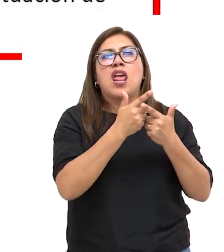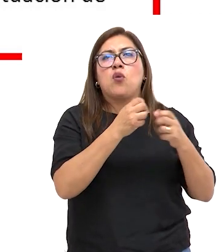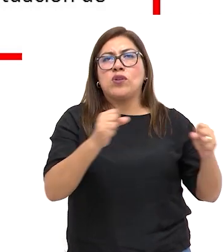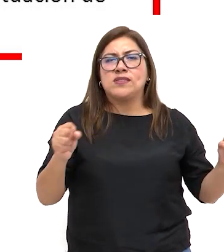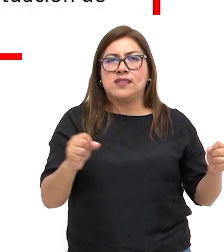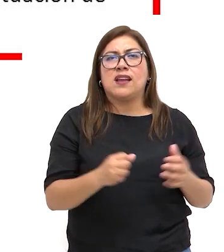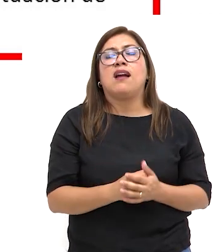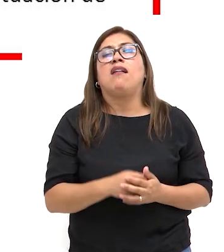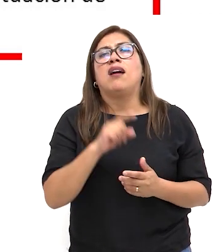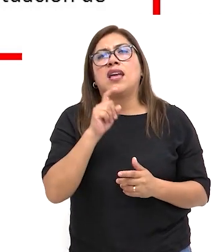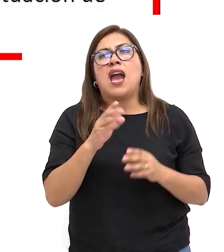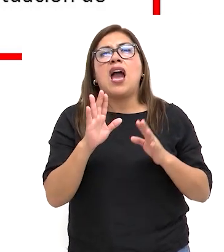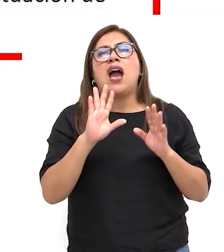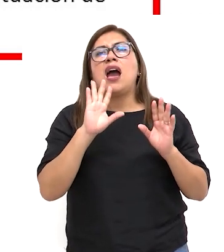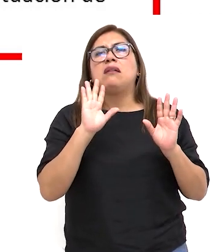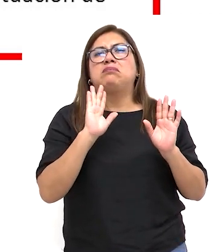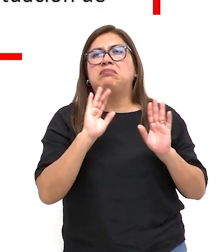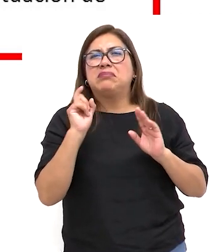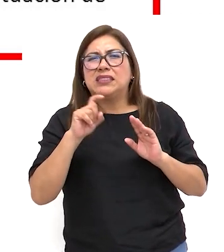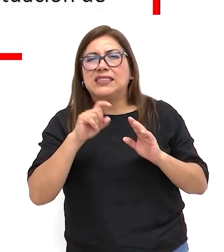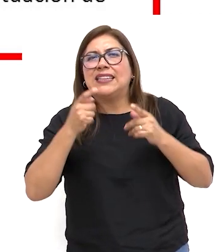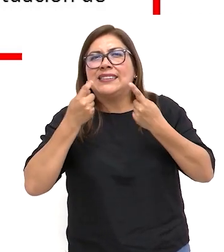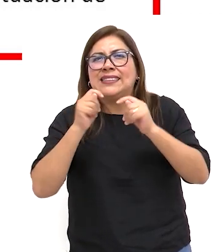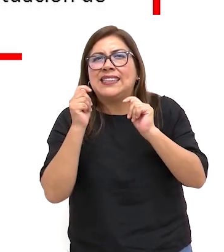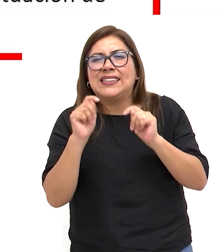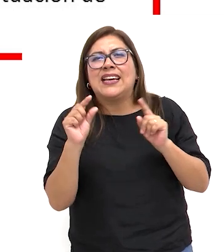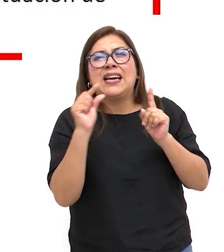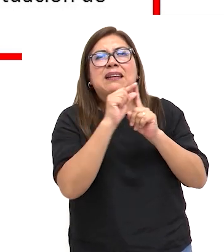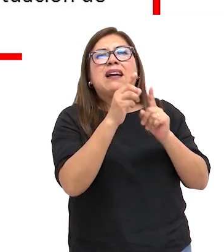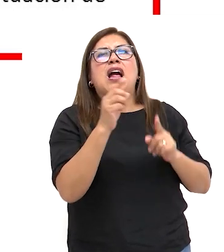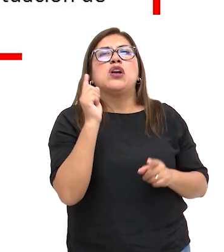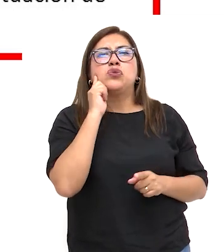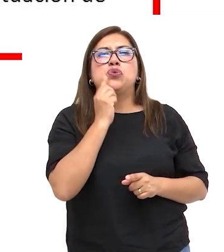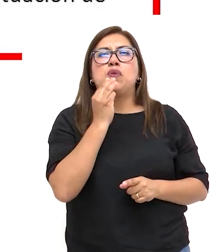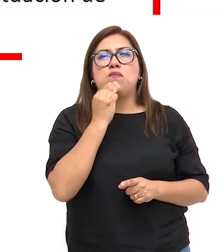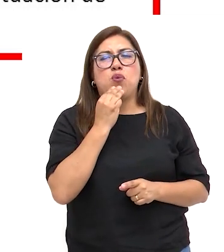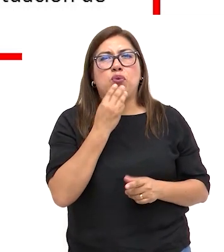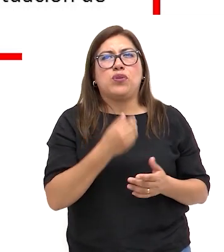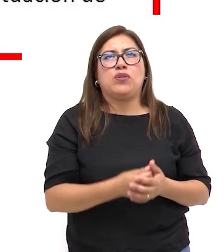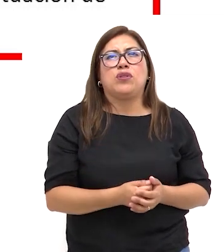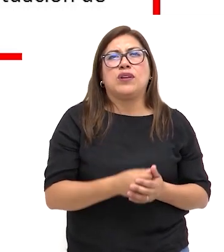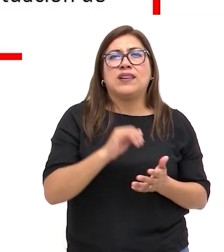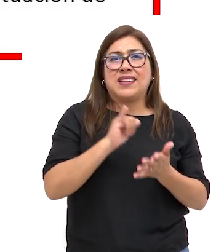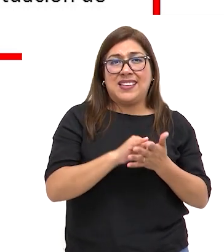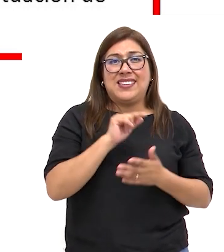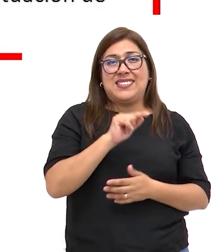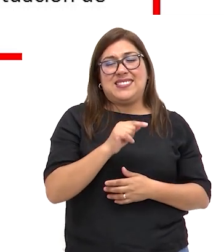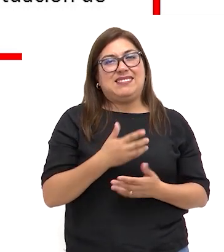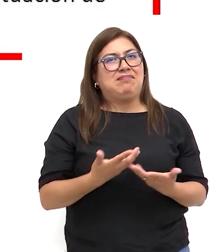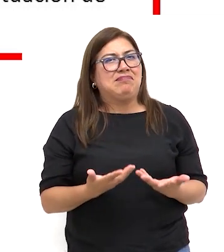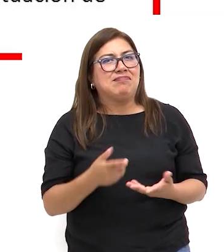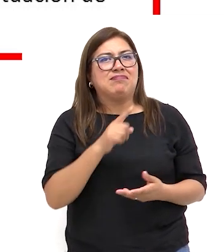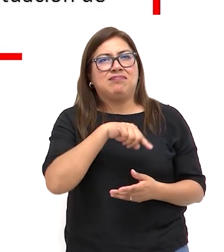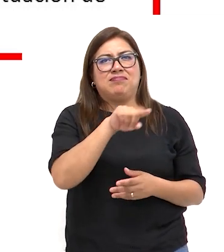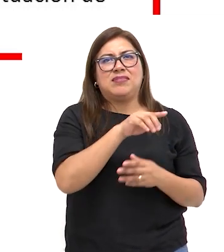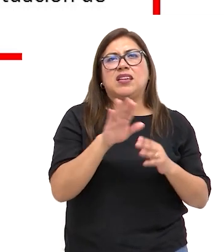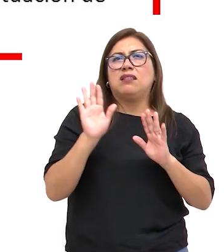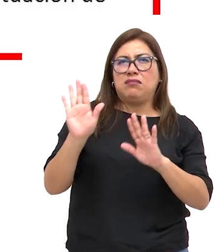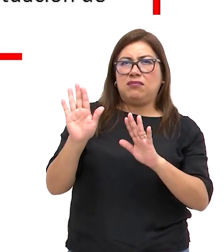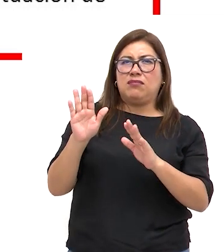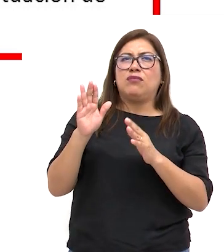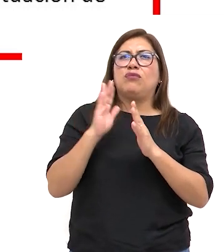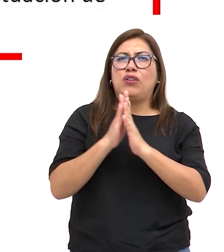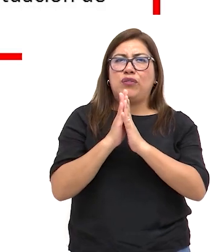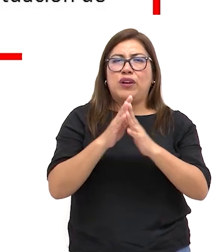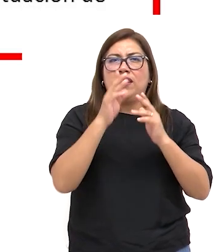lingüística y evitar categorías o etiquetas como sordo-mudo. En ese sentido, exigen